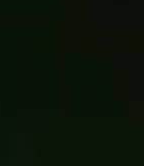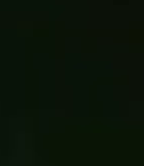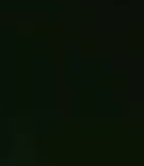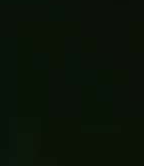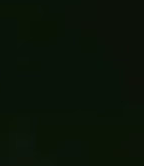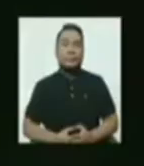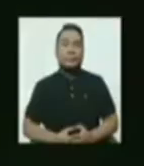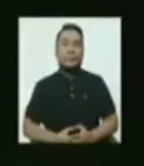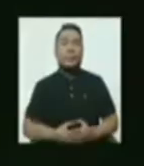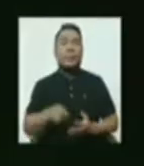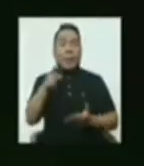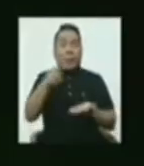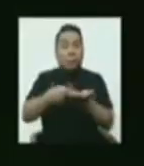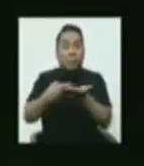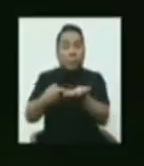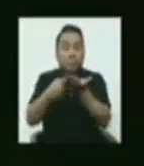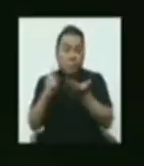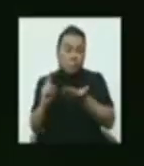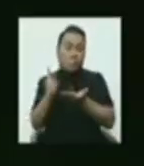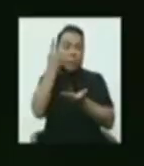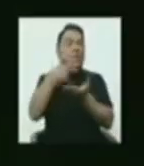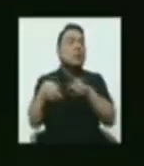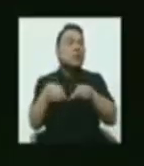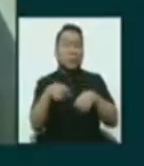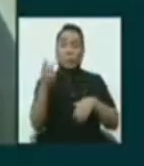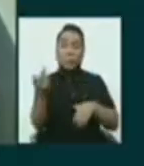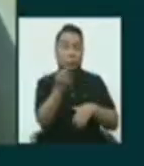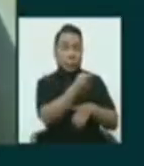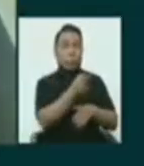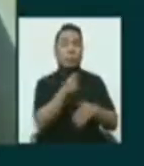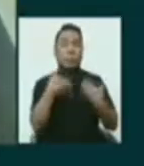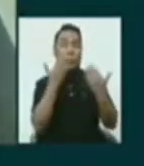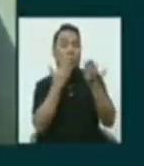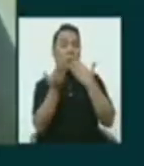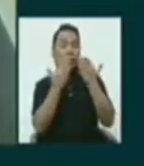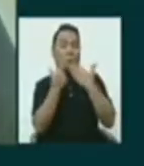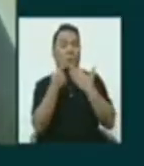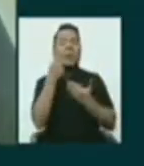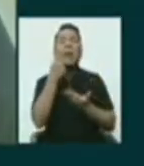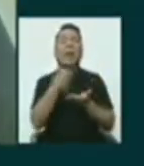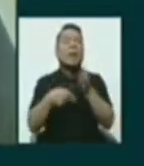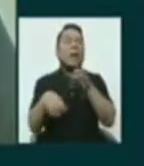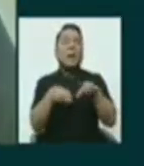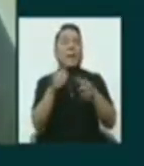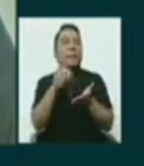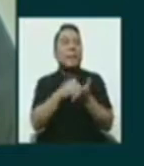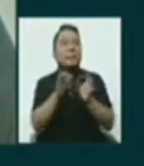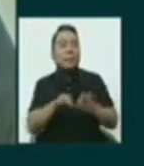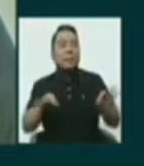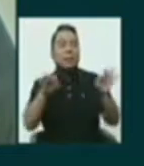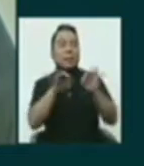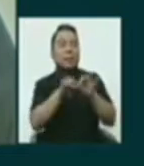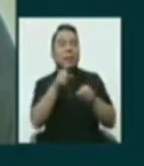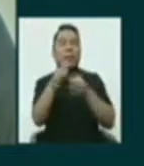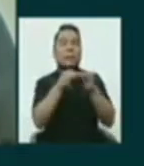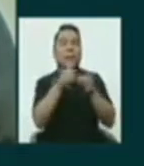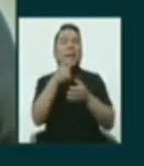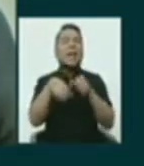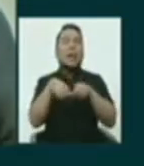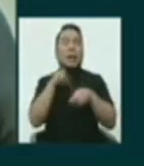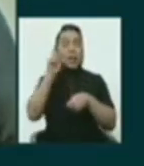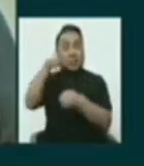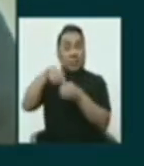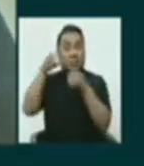En La Propuesta Bandera cada candidato podrá exponer su propuesta más importante y va a explicar qué hará en el Congreso para